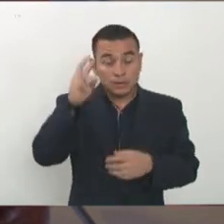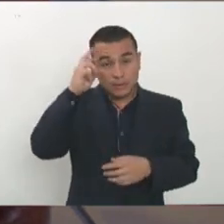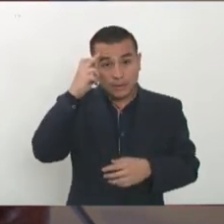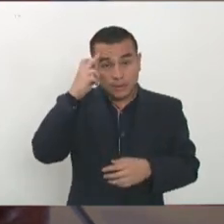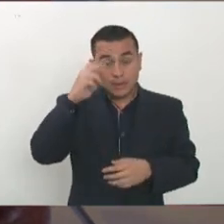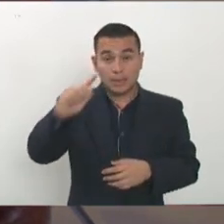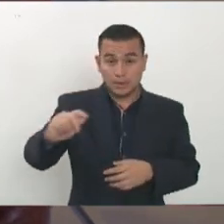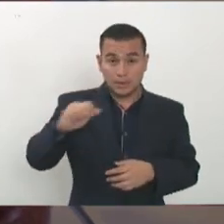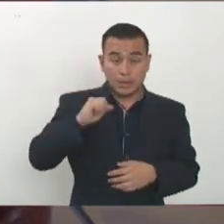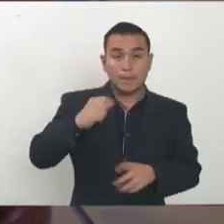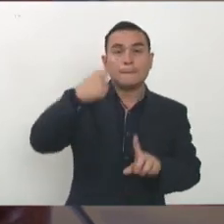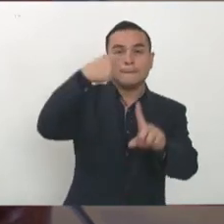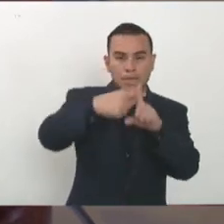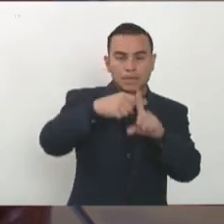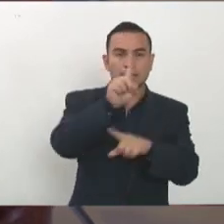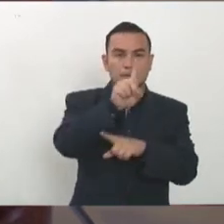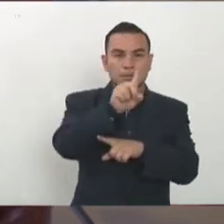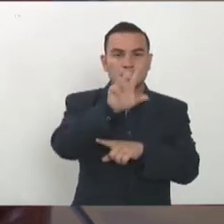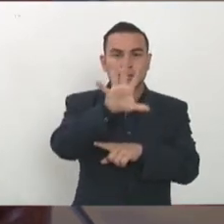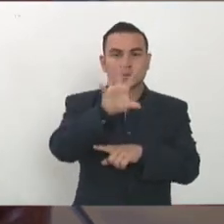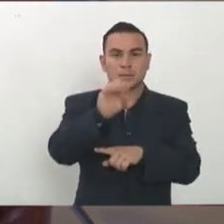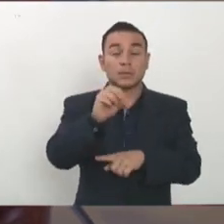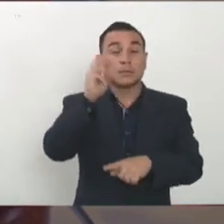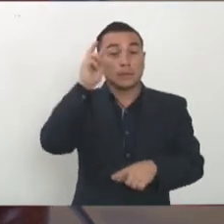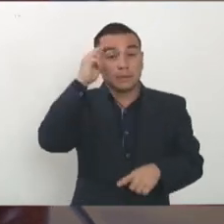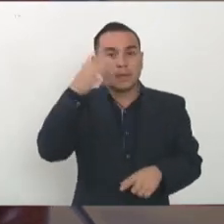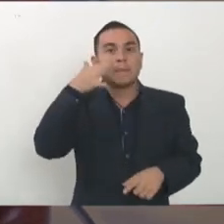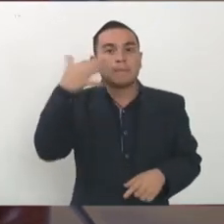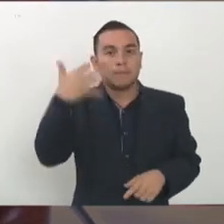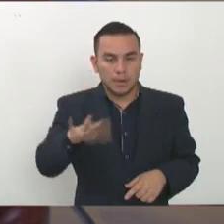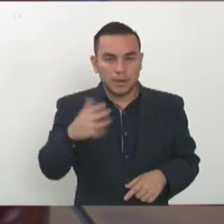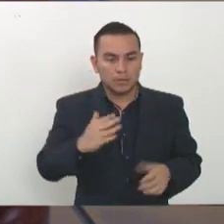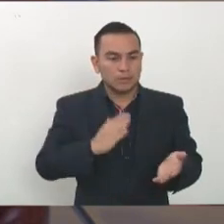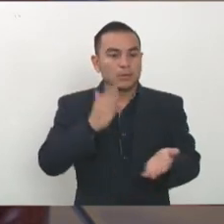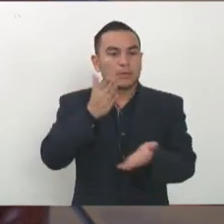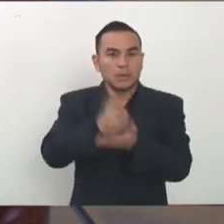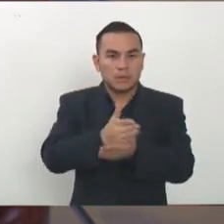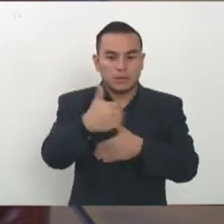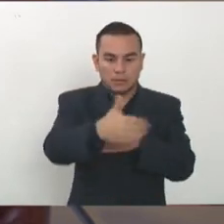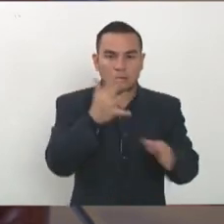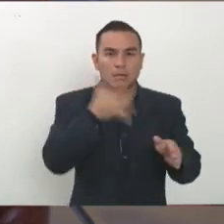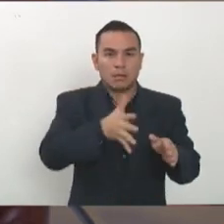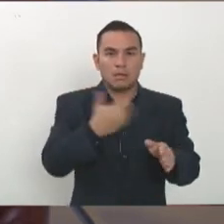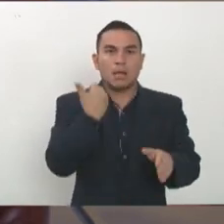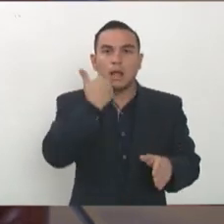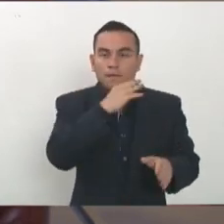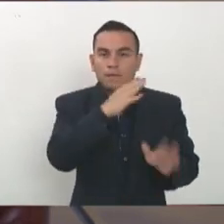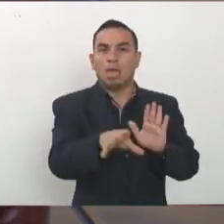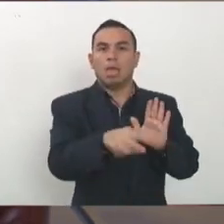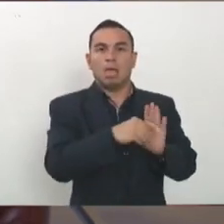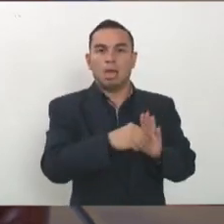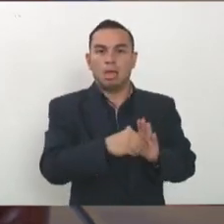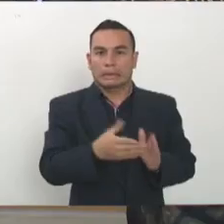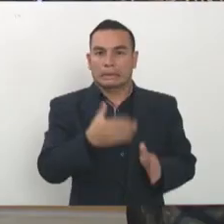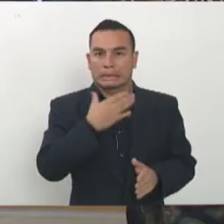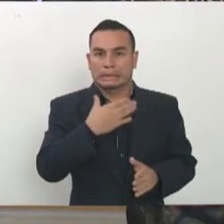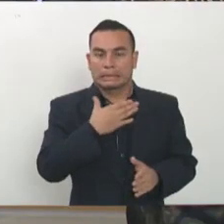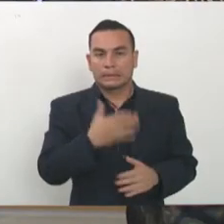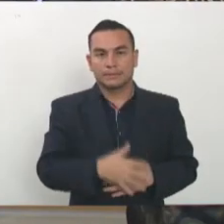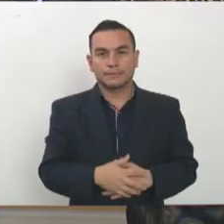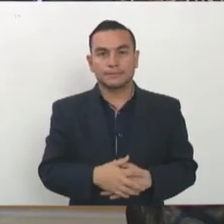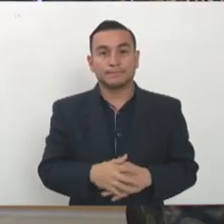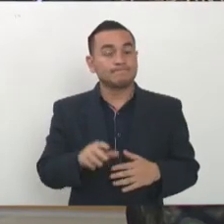y están exponiendo sus vidas para salvar a los demás creo que es hasta poco pero estamos estirando la cobija lo más que podemos